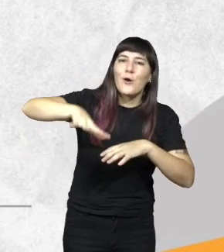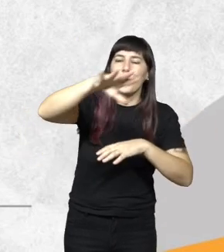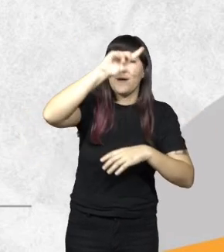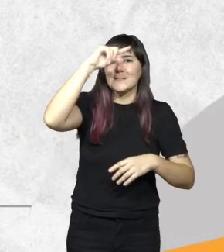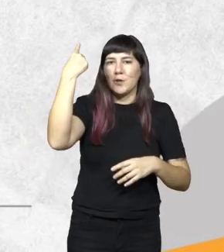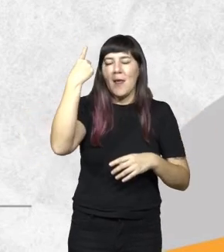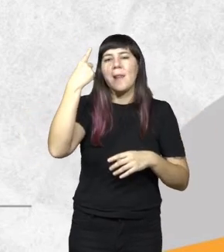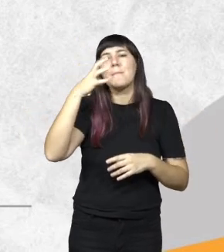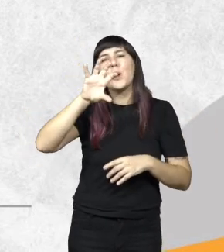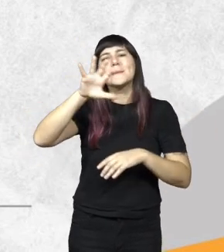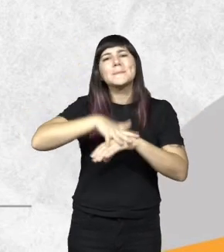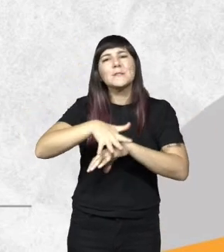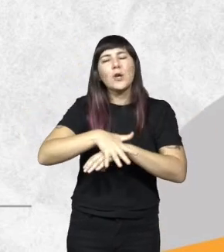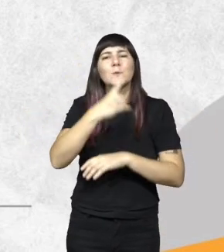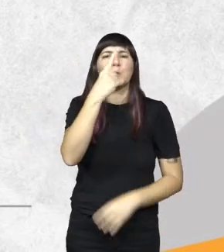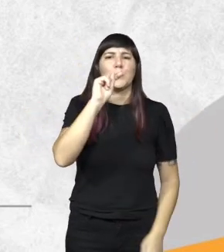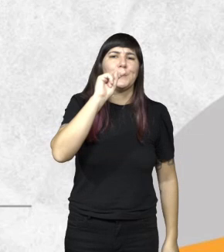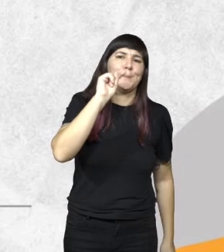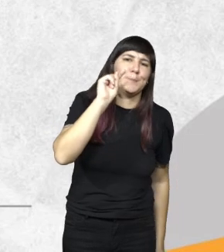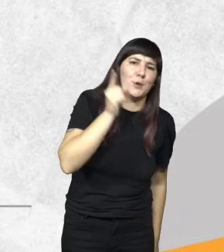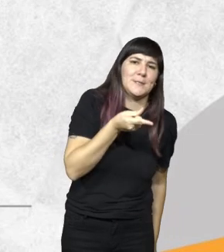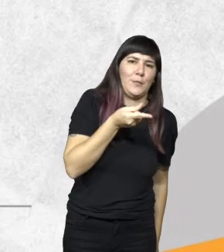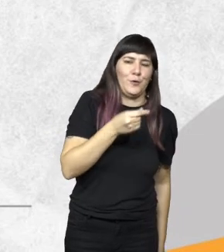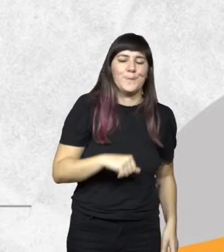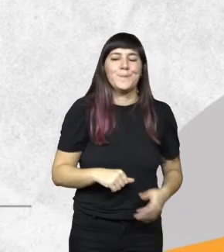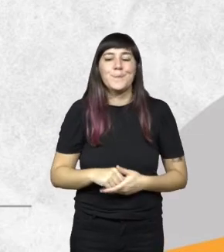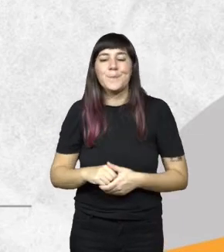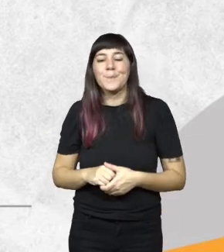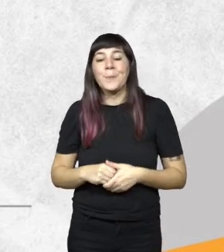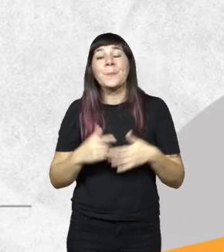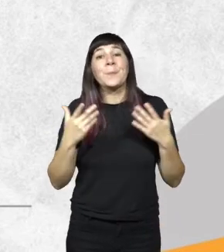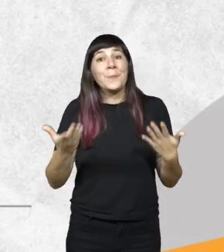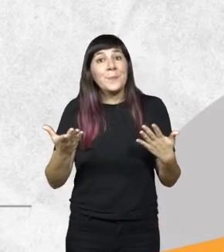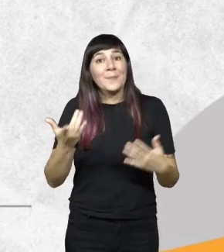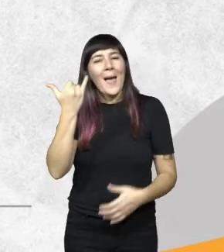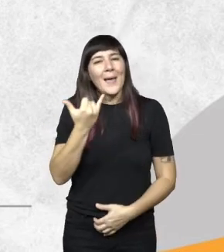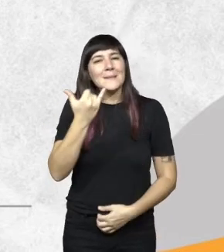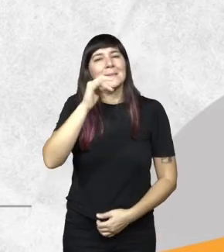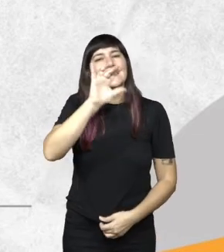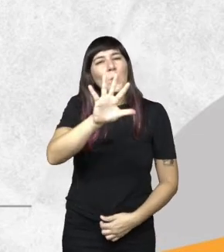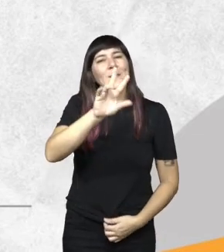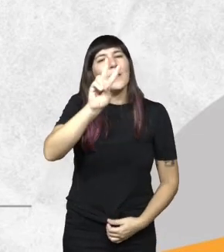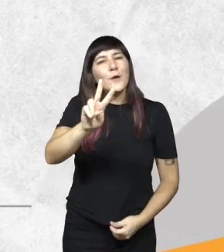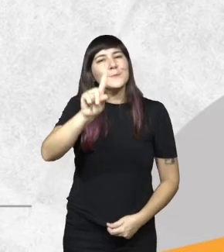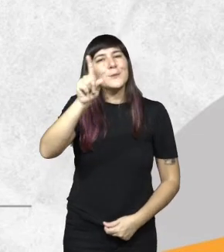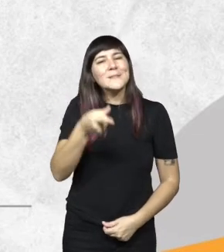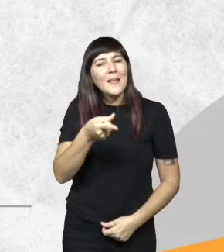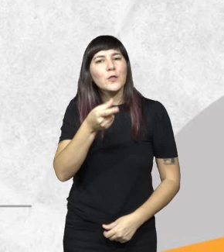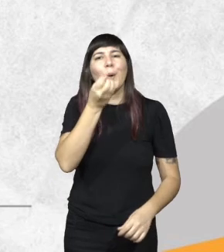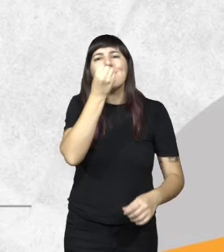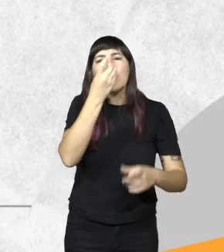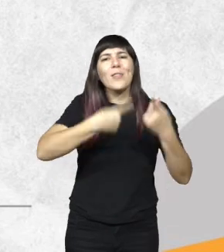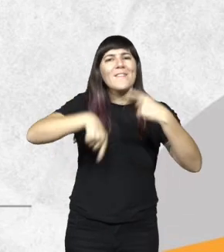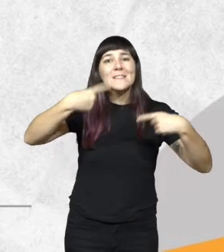la provincia de Misiones equivale al 1% pero tiene el 52% de la biodiversidad del